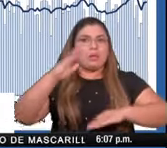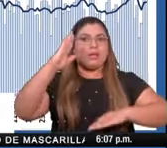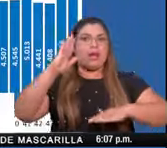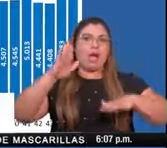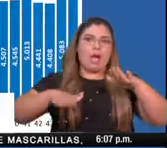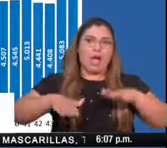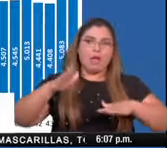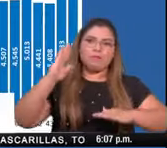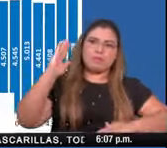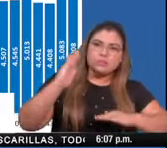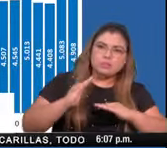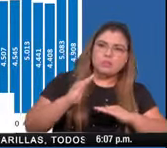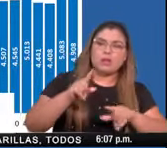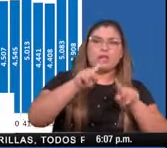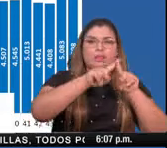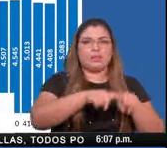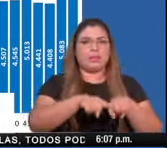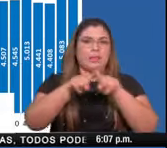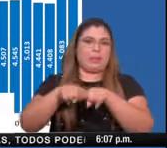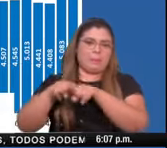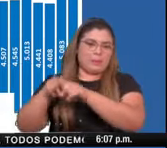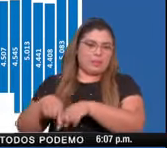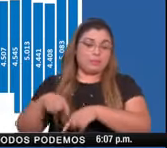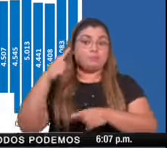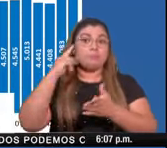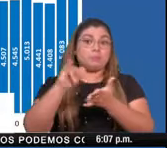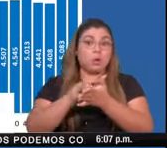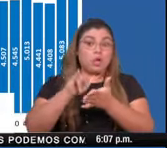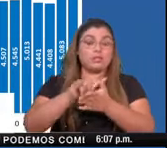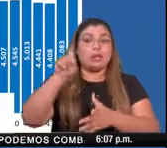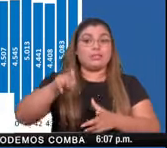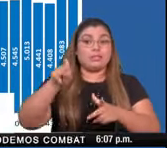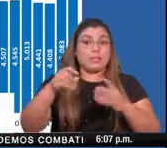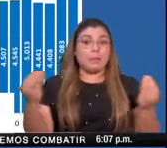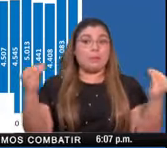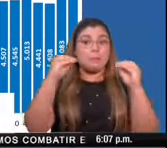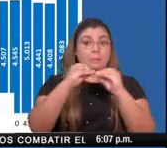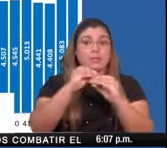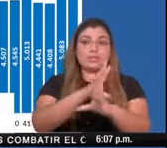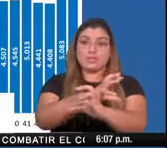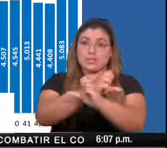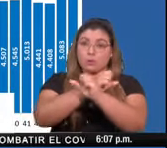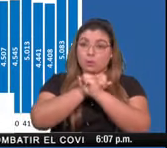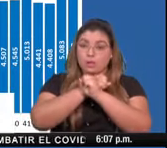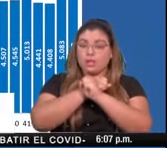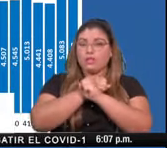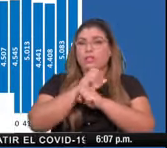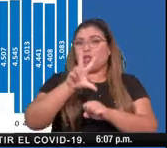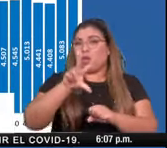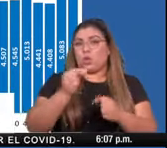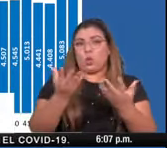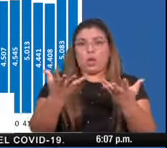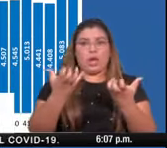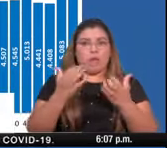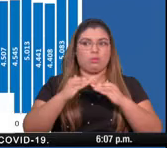tener la mayor toma de precauciones para no elevarlos.